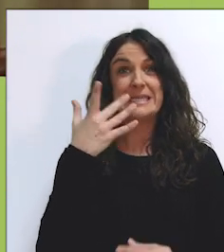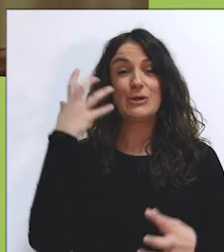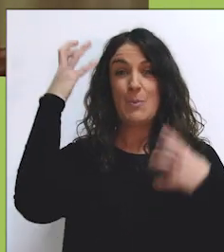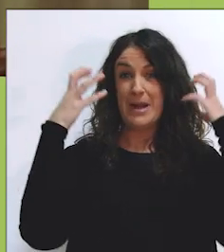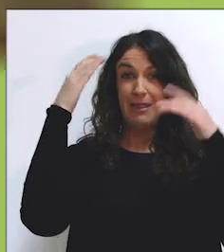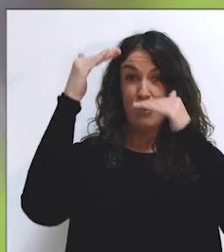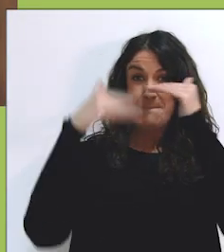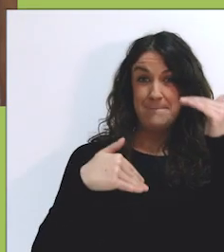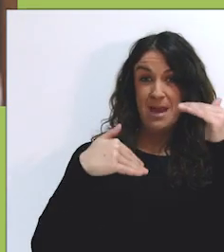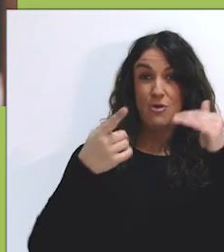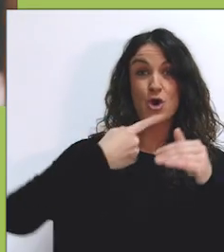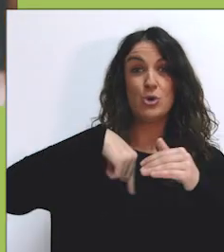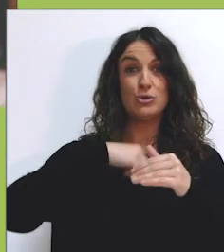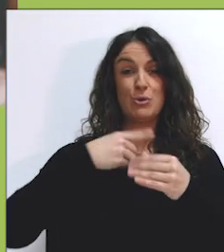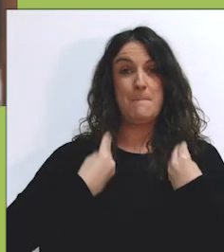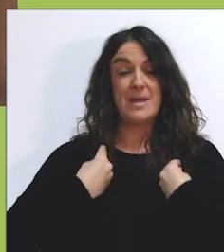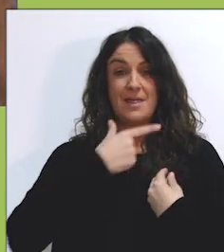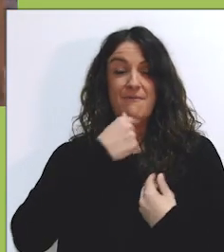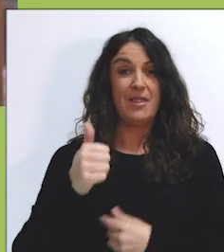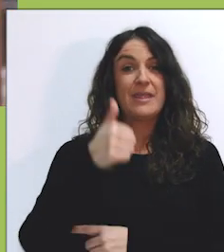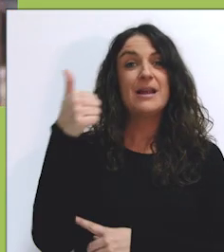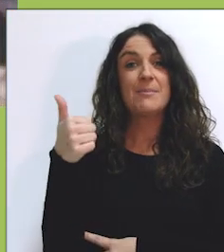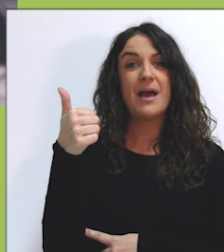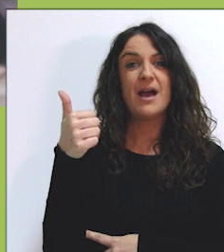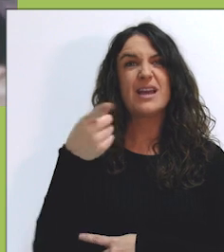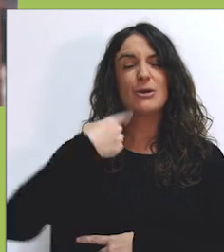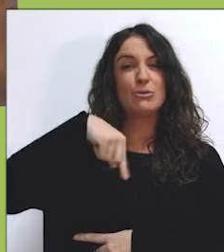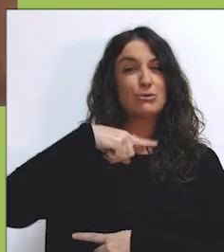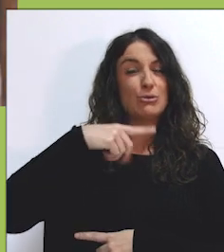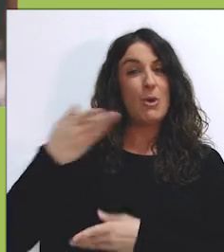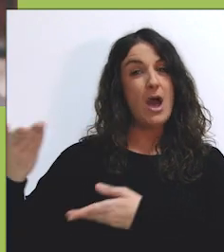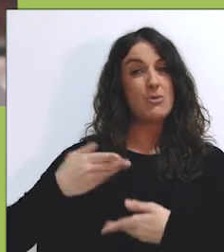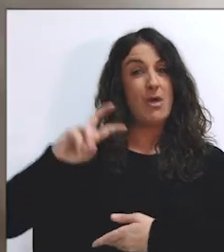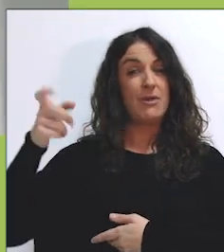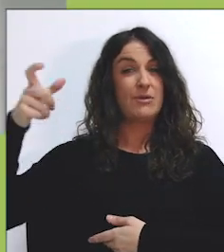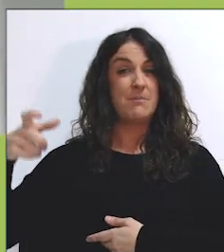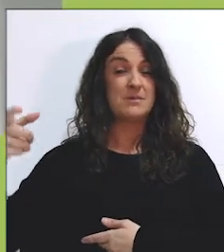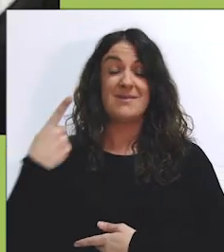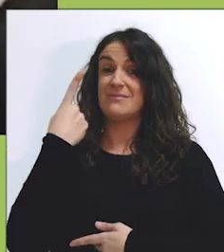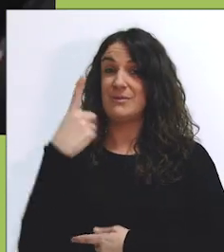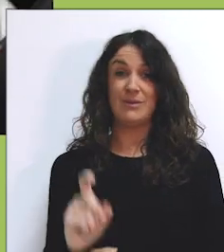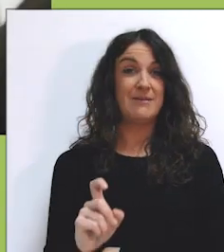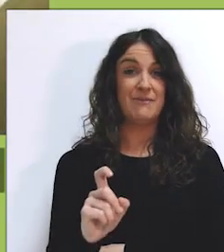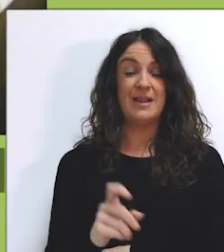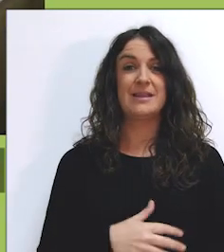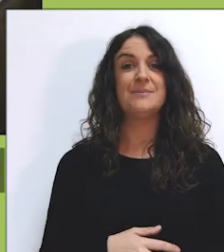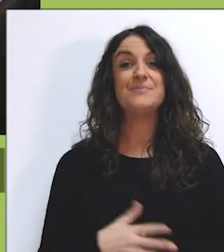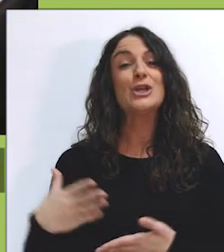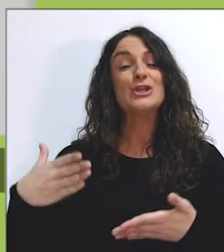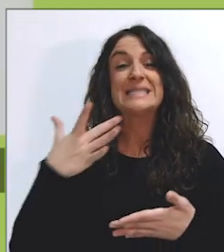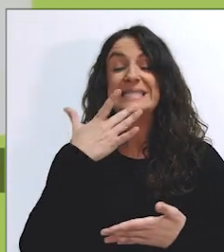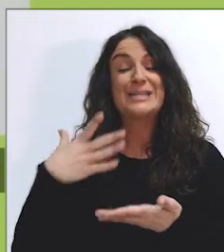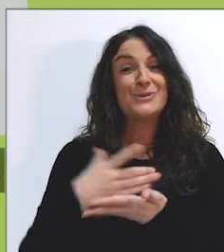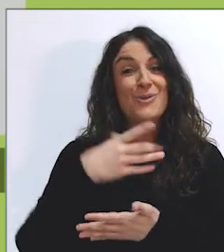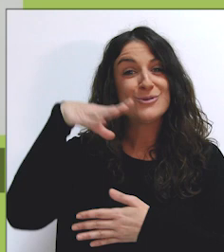lupa... ...cuando todo se